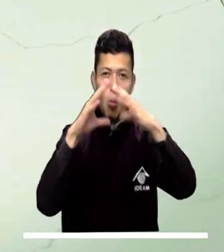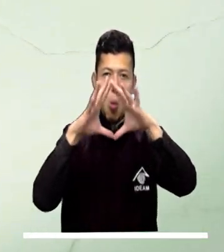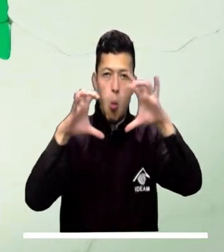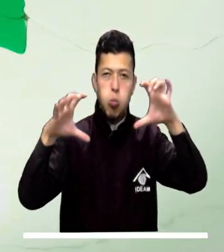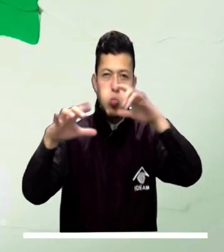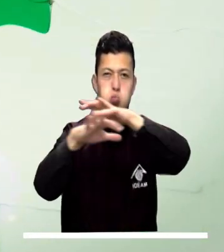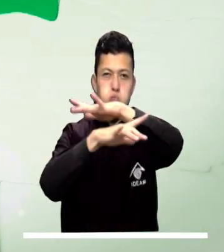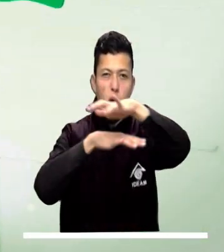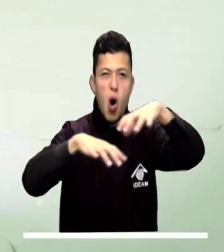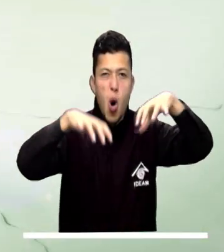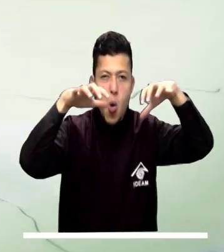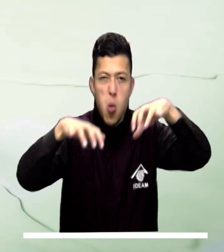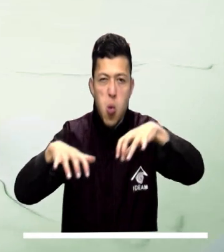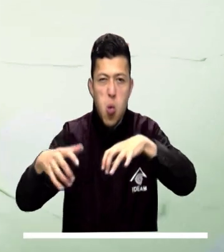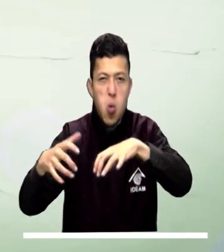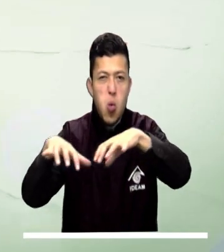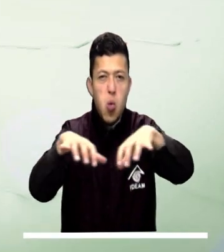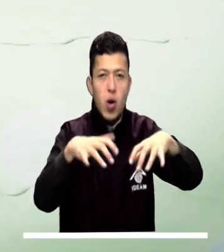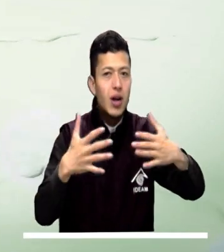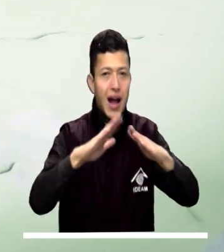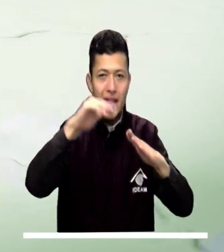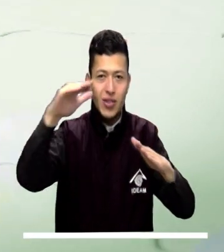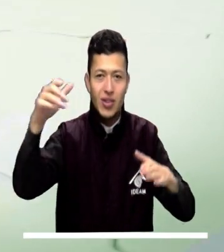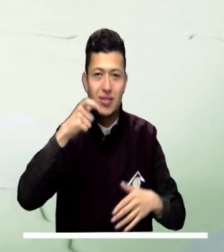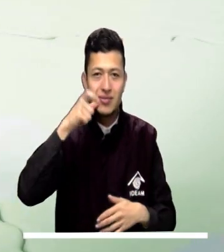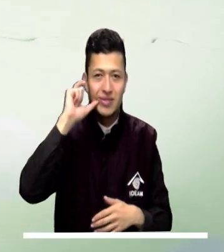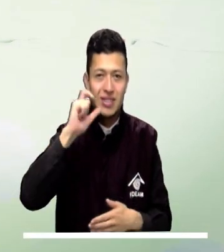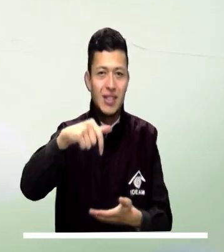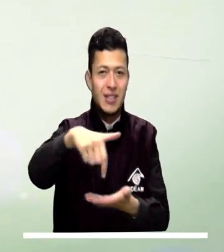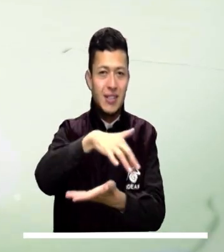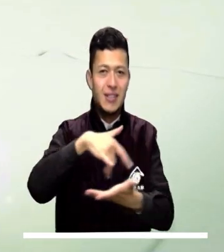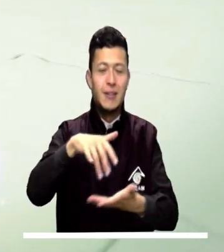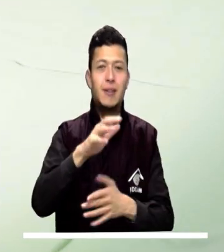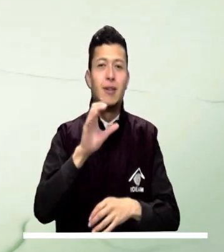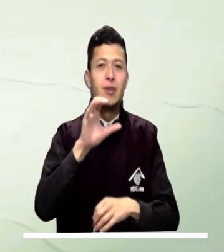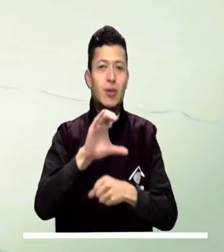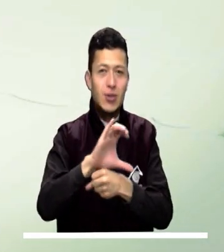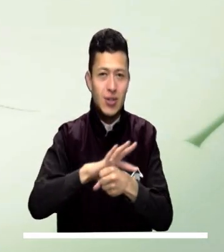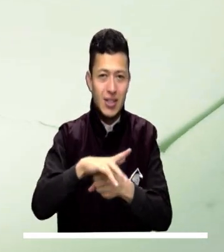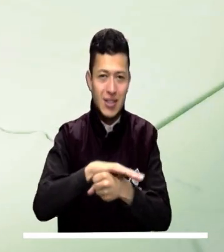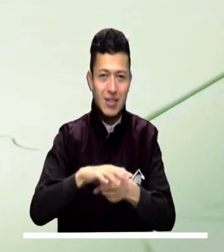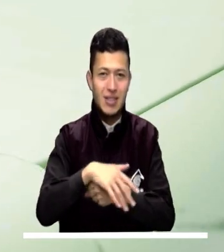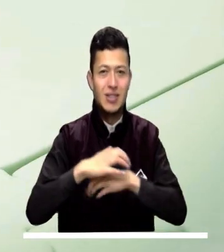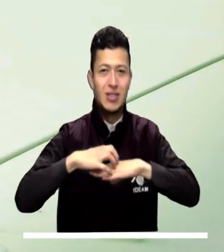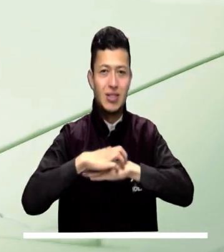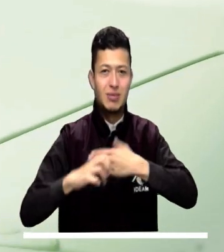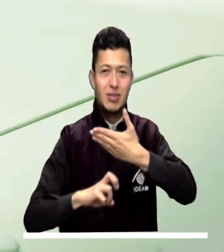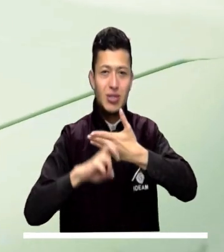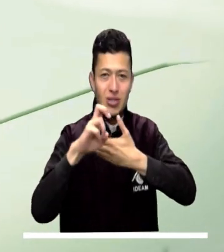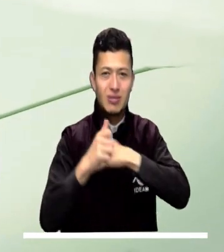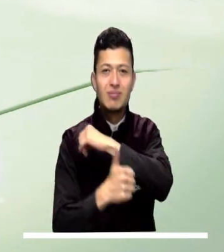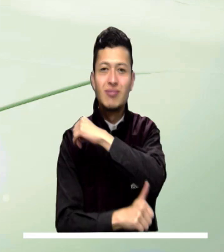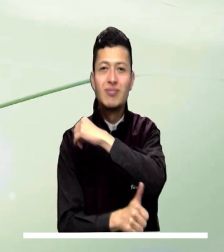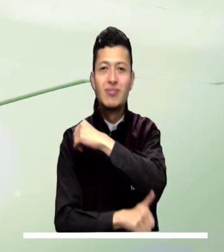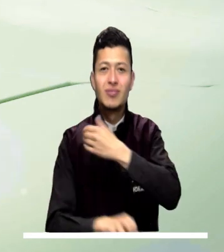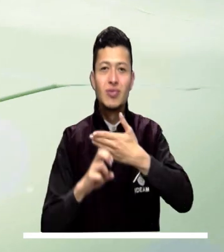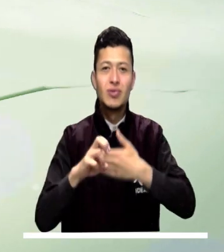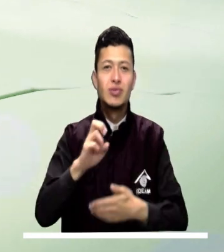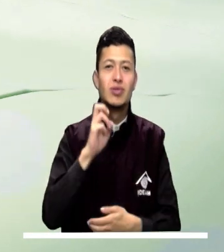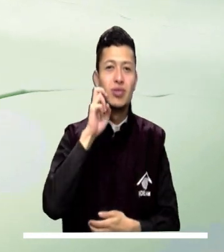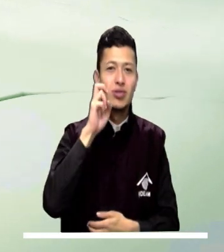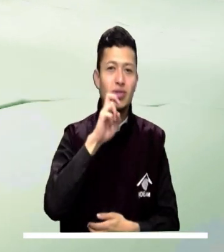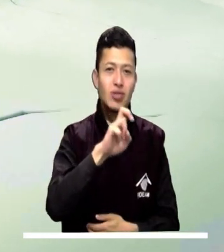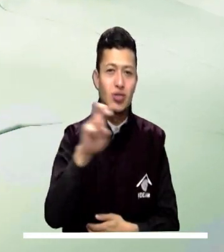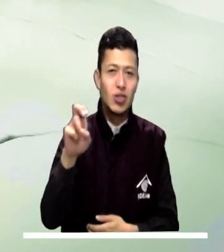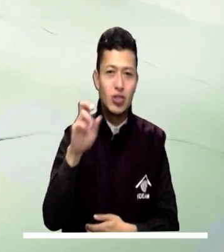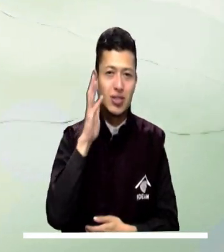En la región andina se estima cielo cubierto y lluvias dispersas en zonas de Antioquia, Caldas, Santander, Cundinamarca, norte